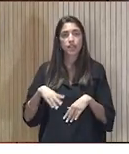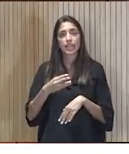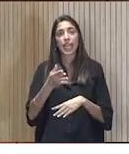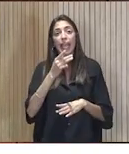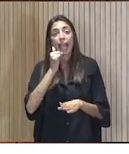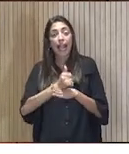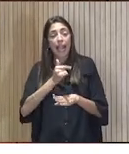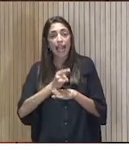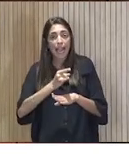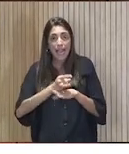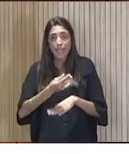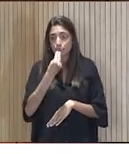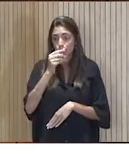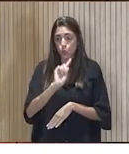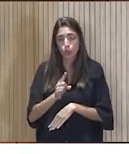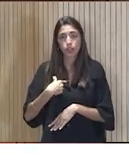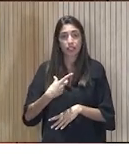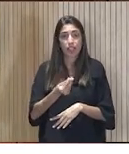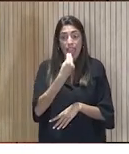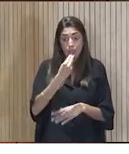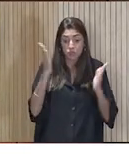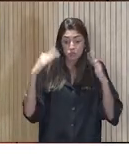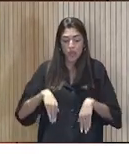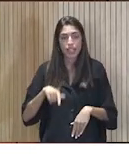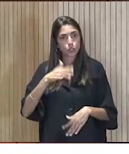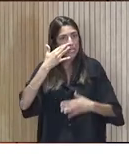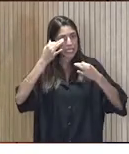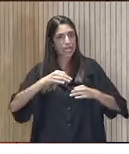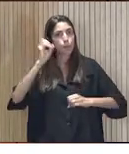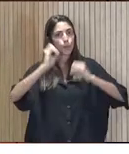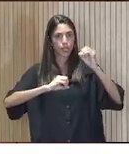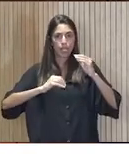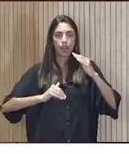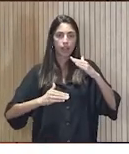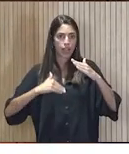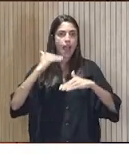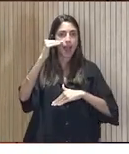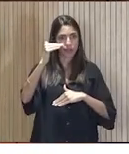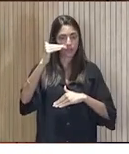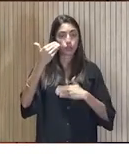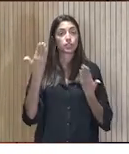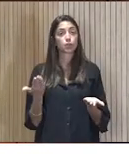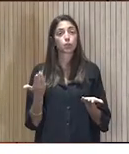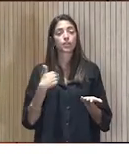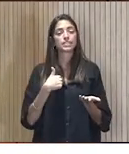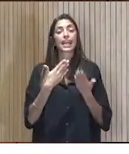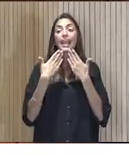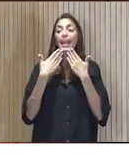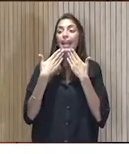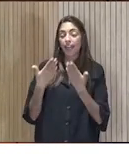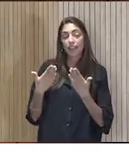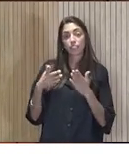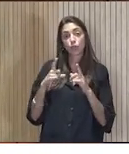tienen la alimentación. Eso es una realidad y es un porcentaje alto. Entonces, bueno, pues a través de la fundación,